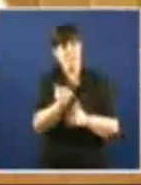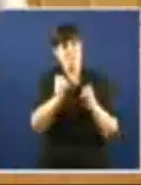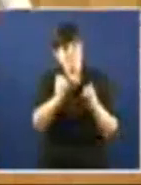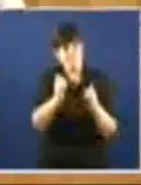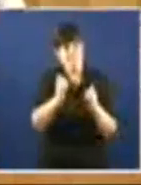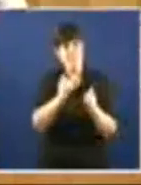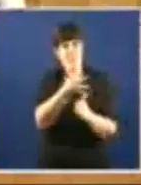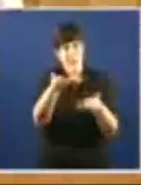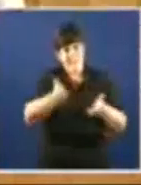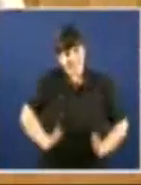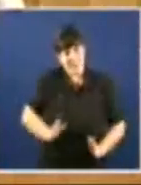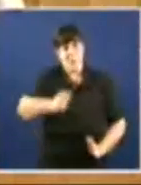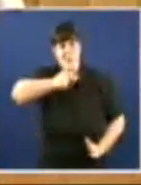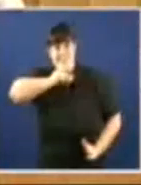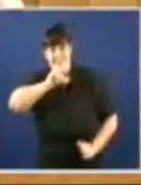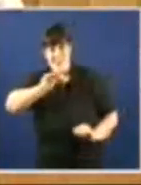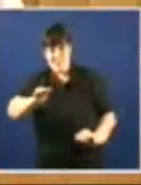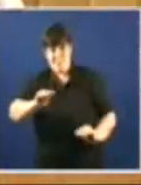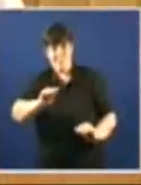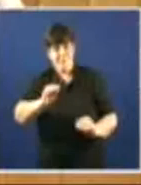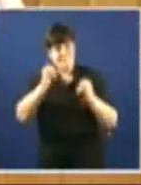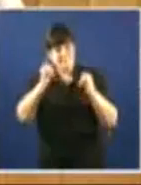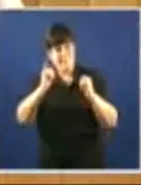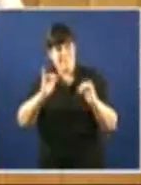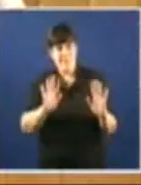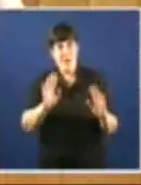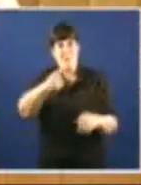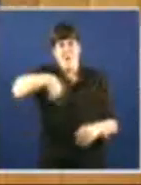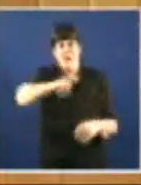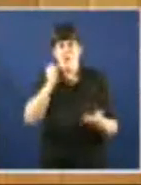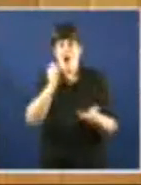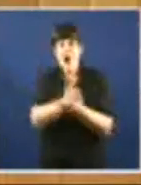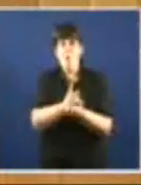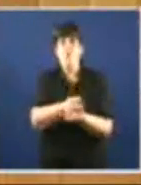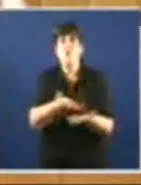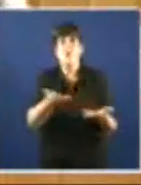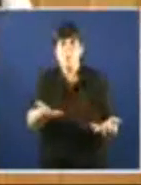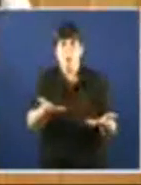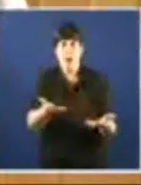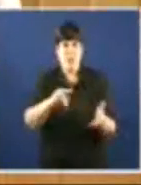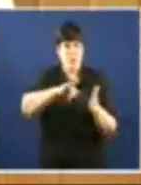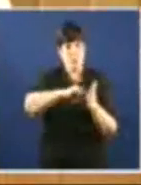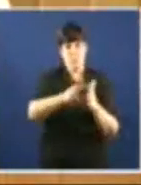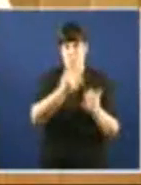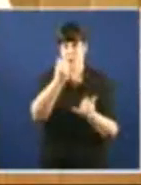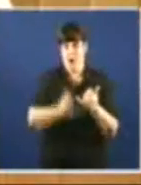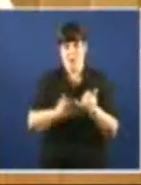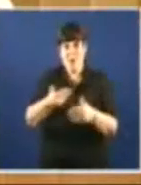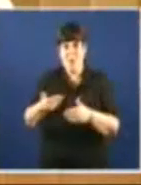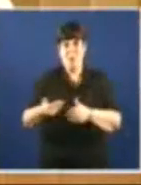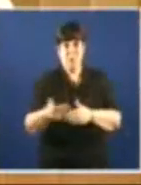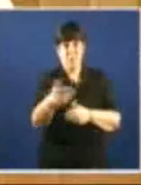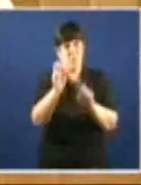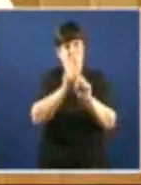a ser Para os seus fillos E para os seus netos En cambio Nos apostamos Por solucións Que deixan o mundo Peor para os Que